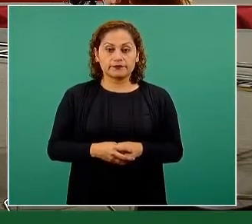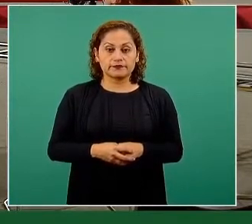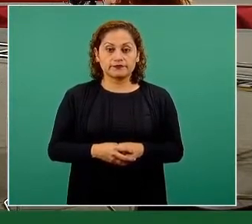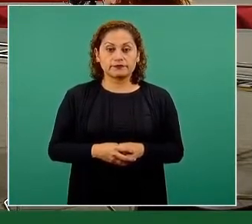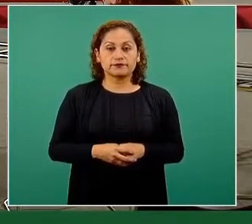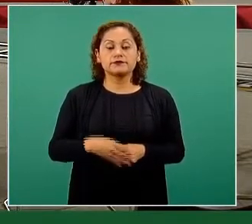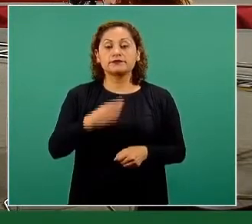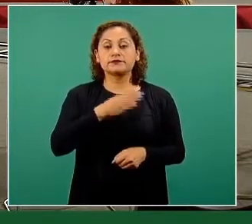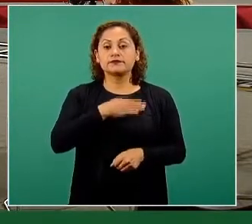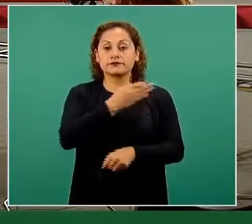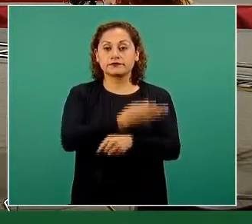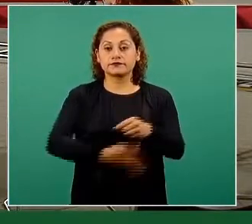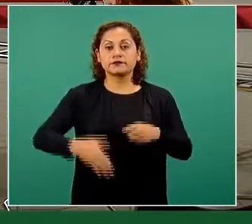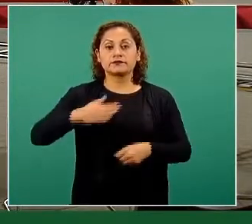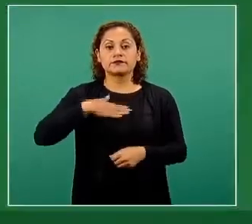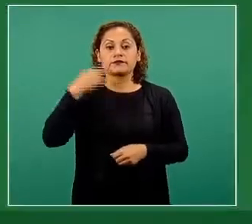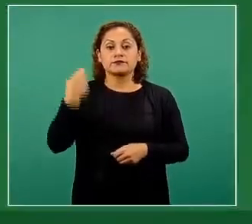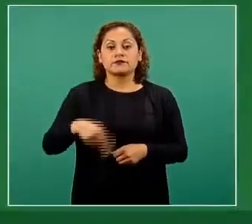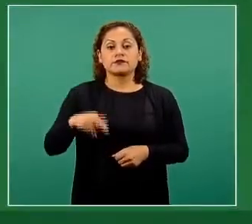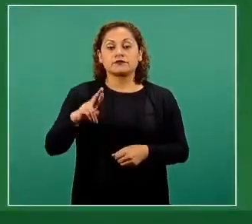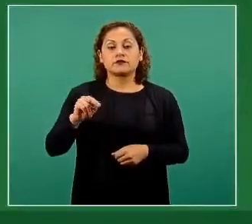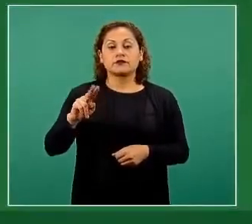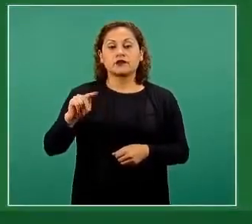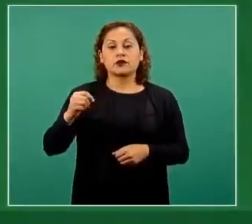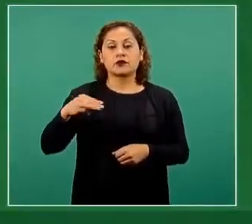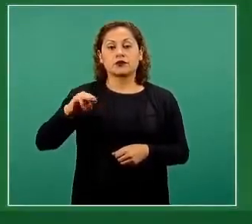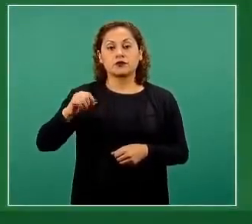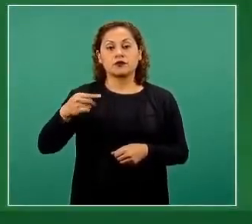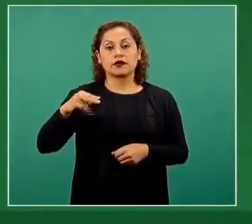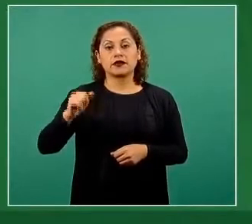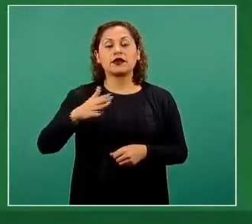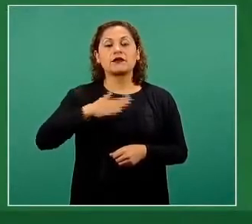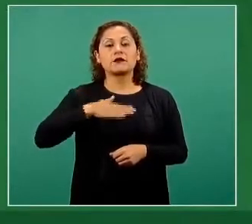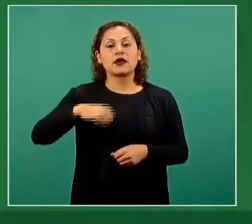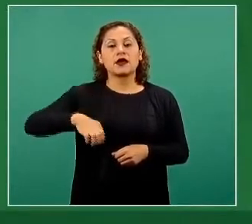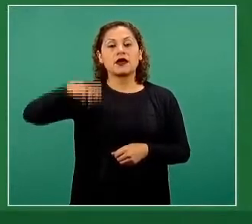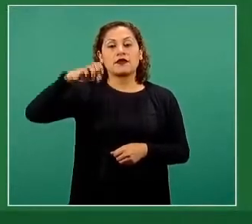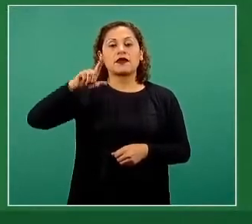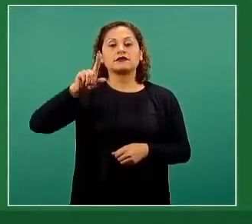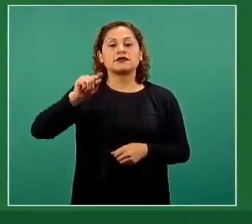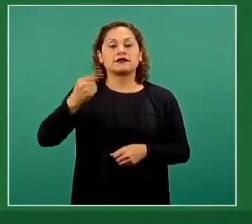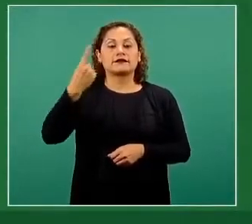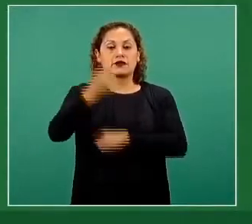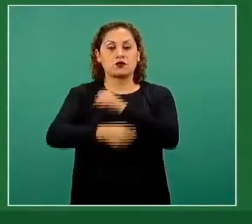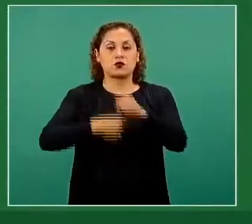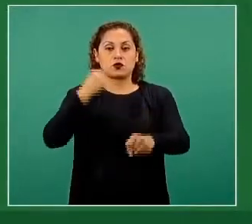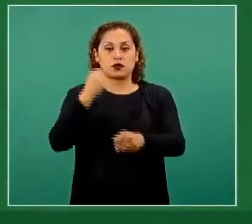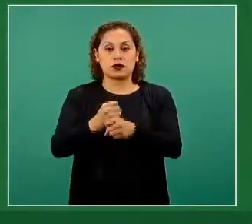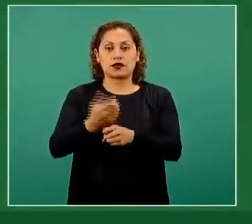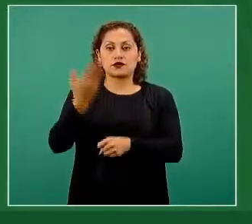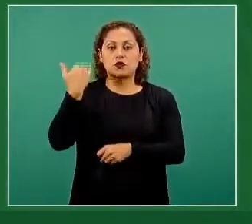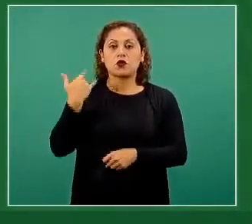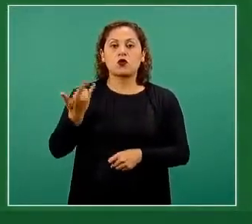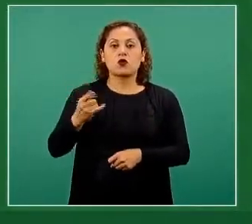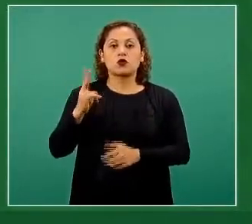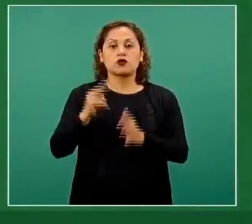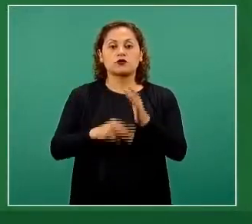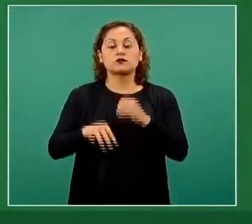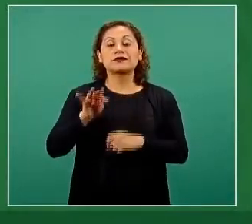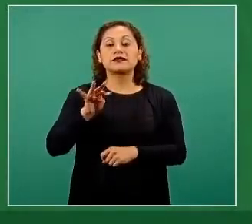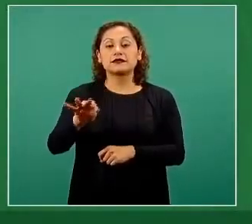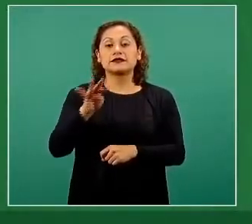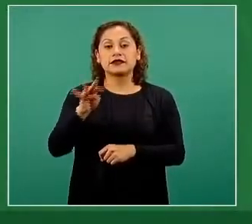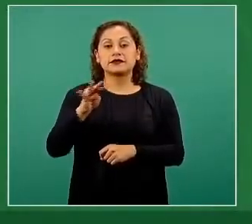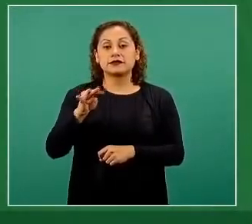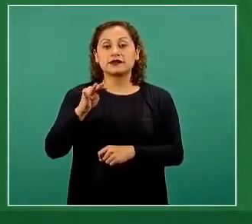Buenas tardes, mi nombre es Ruth Mejía Roa, soy adulto mayor de 71 años. En julio de 2019 me aplicaron